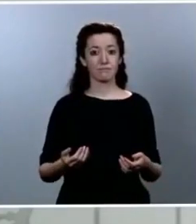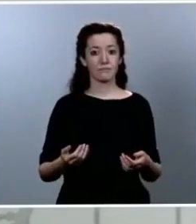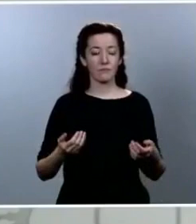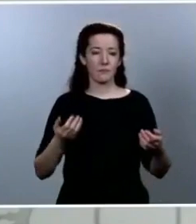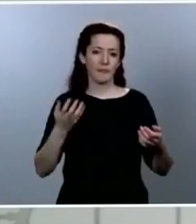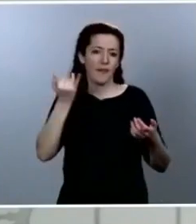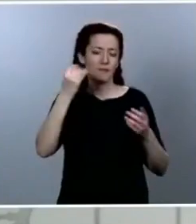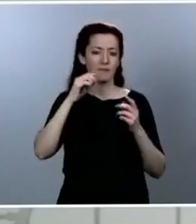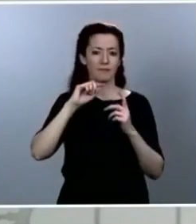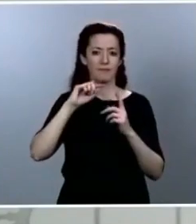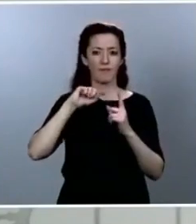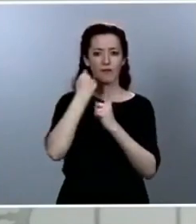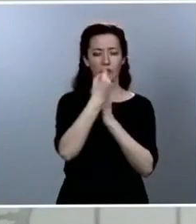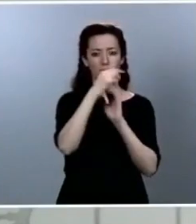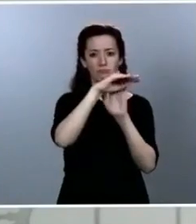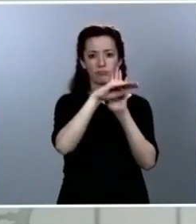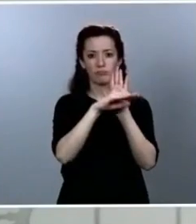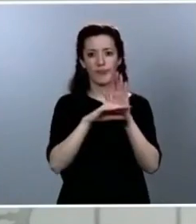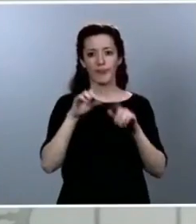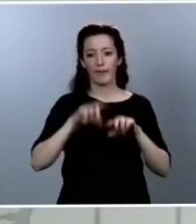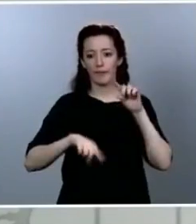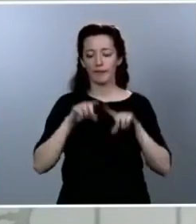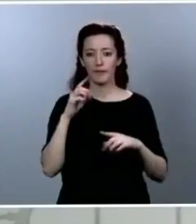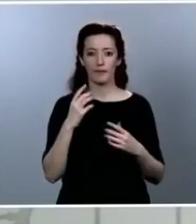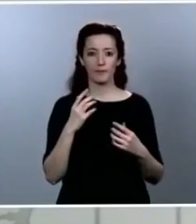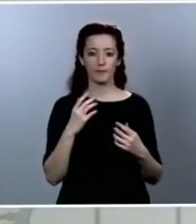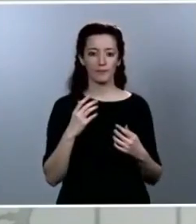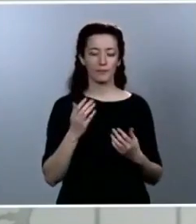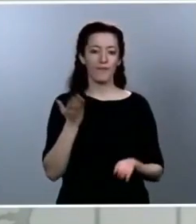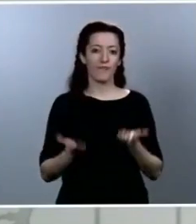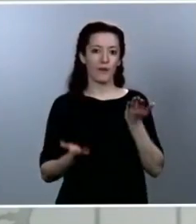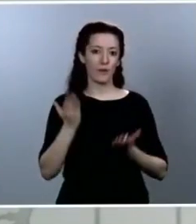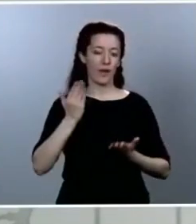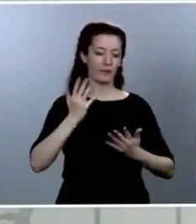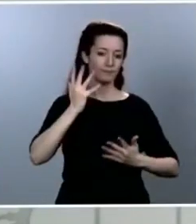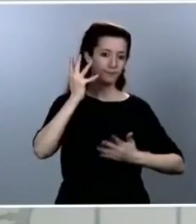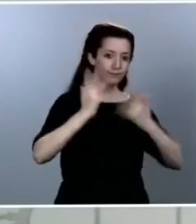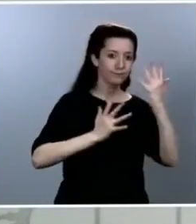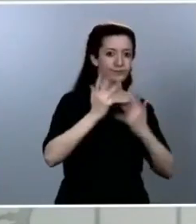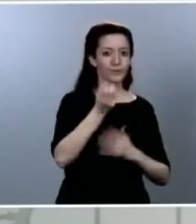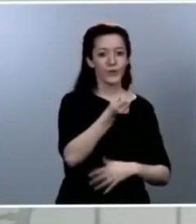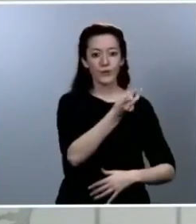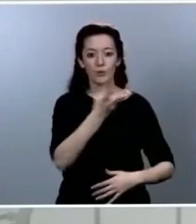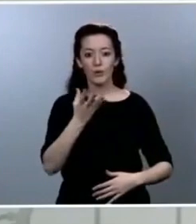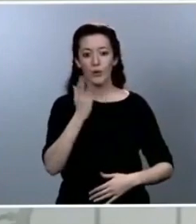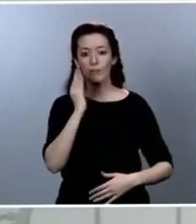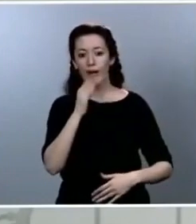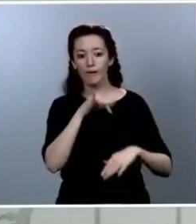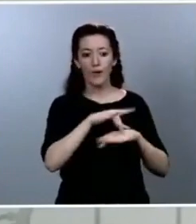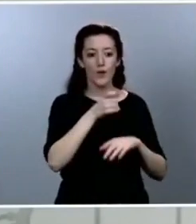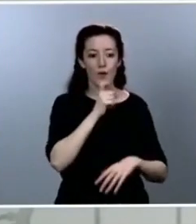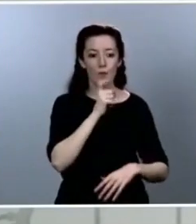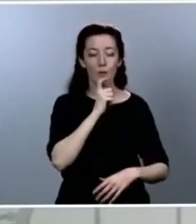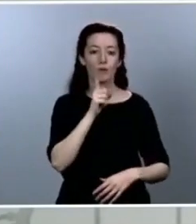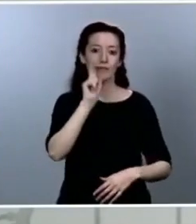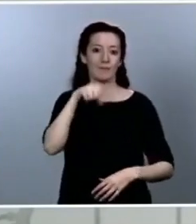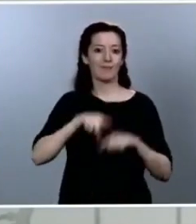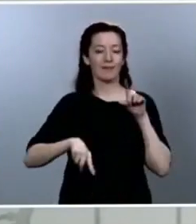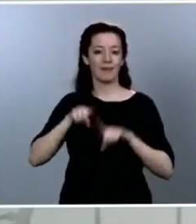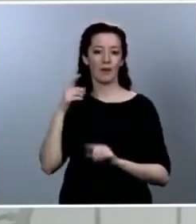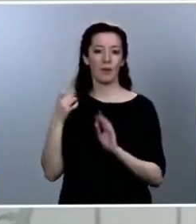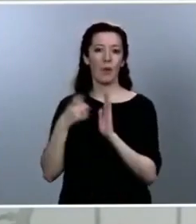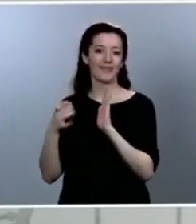cuantitativo como también desde el punto de vista cualitativo. Este cuadro de mandos integral y los marcadores que lo componen